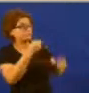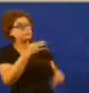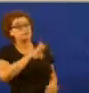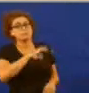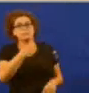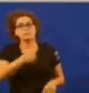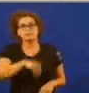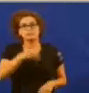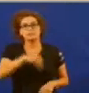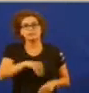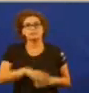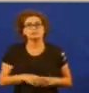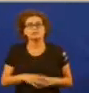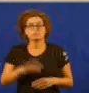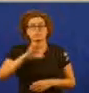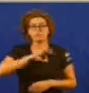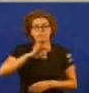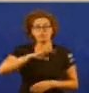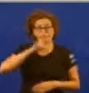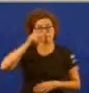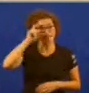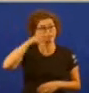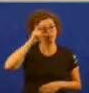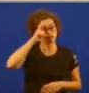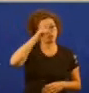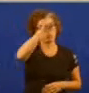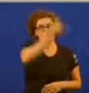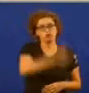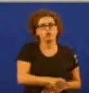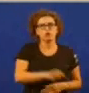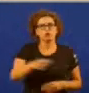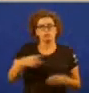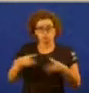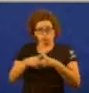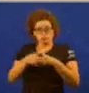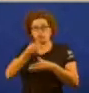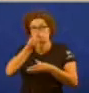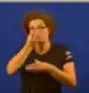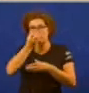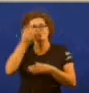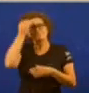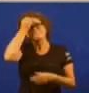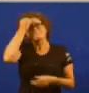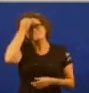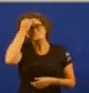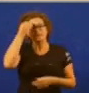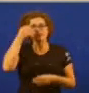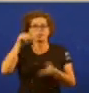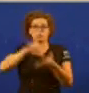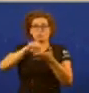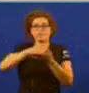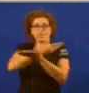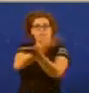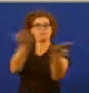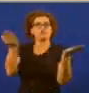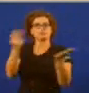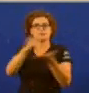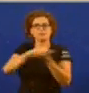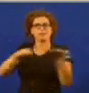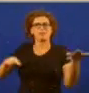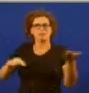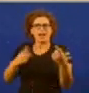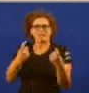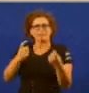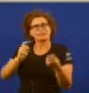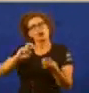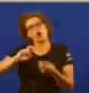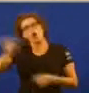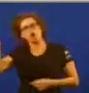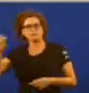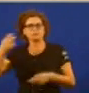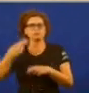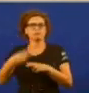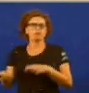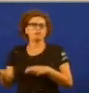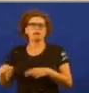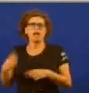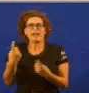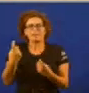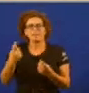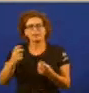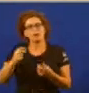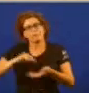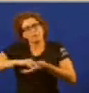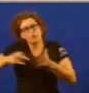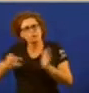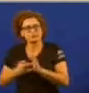presidente señor Feijón os socialistas creemos que a ciudadanía de Galicia precisa oxe outras políticas precisa un